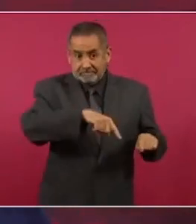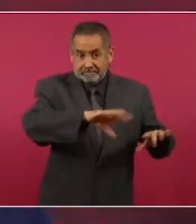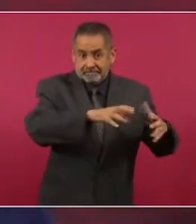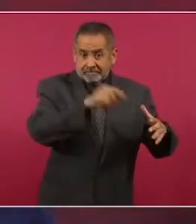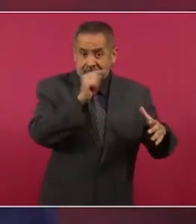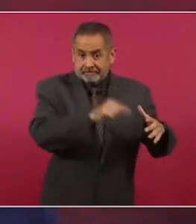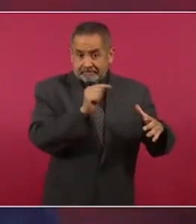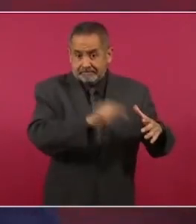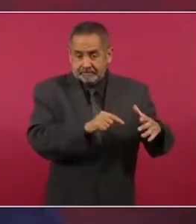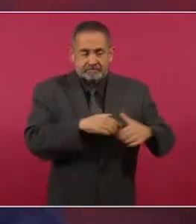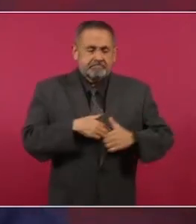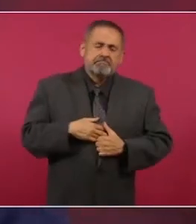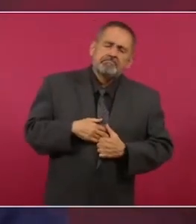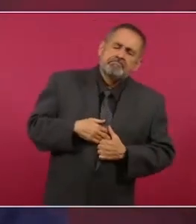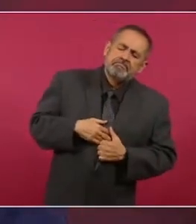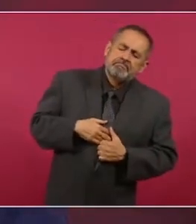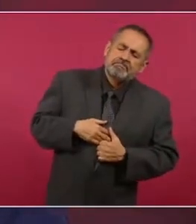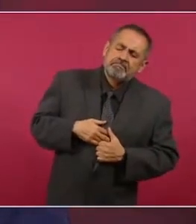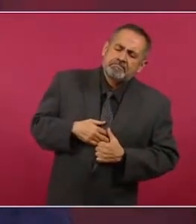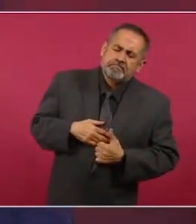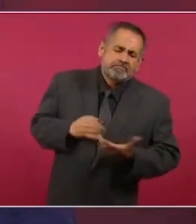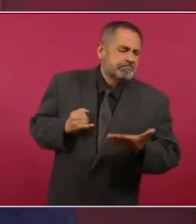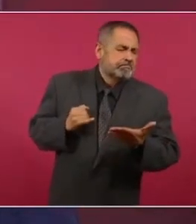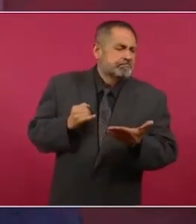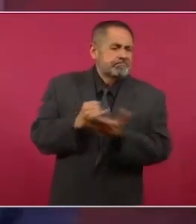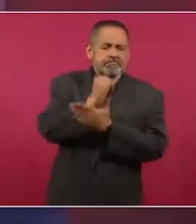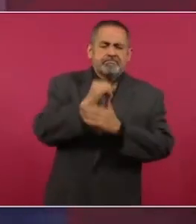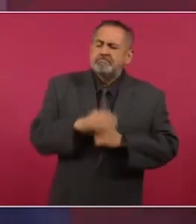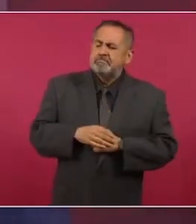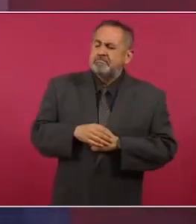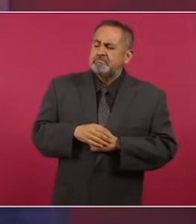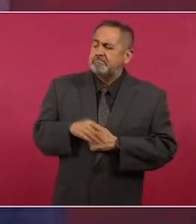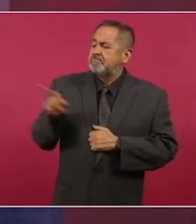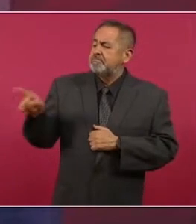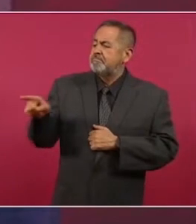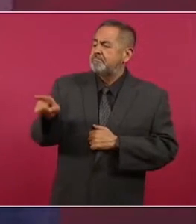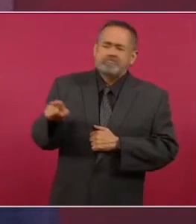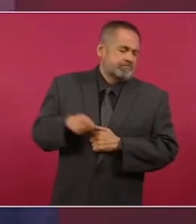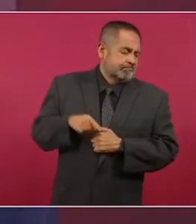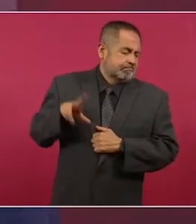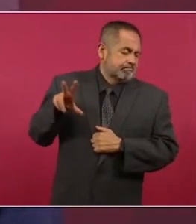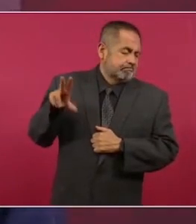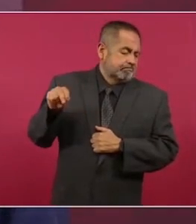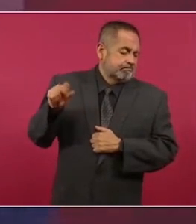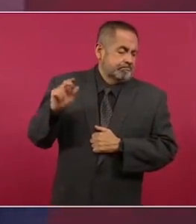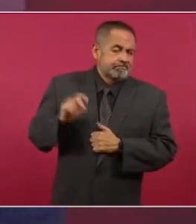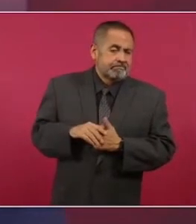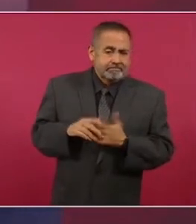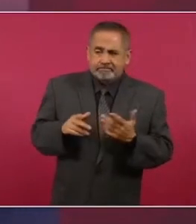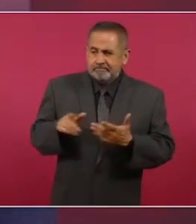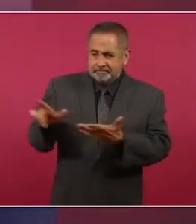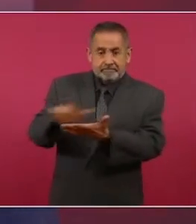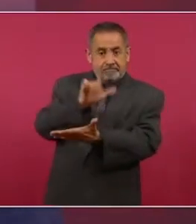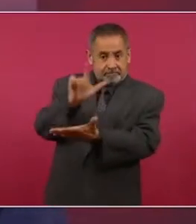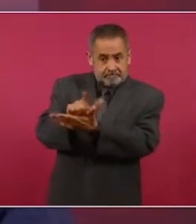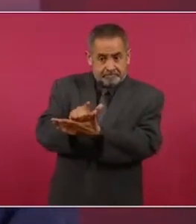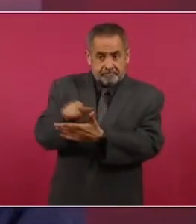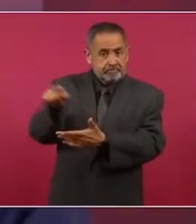Ellos deciden que una ley